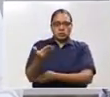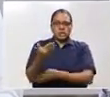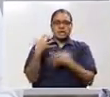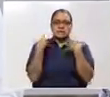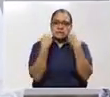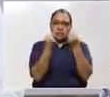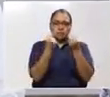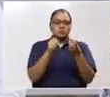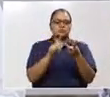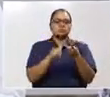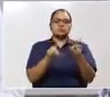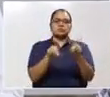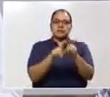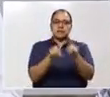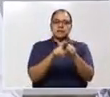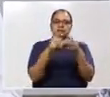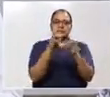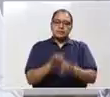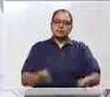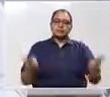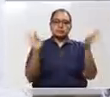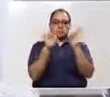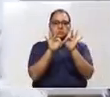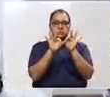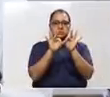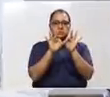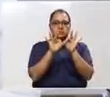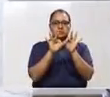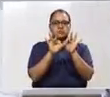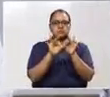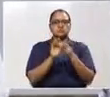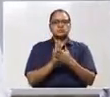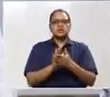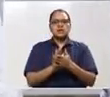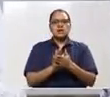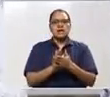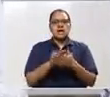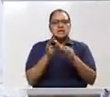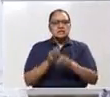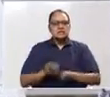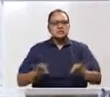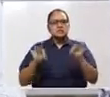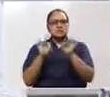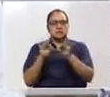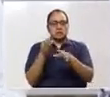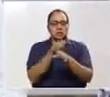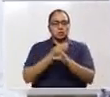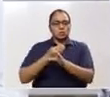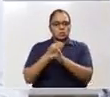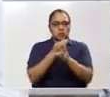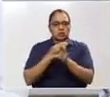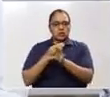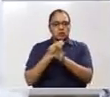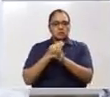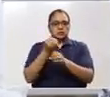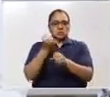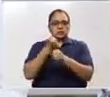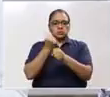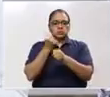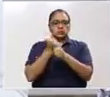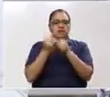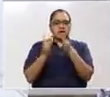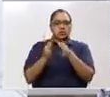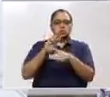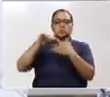más, también es prioridad. Sobre todo, debemos cuidar de los empleos de todos los